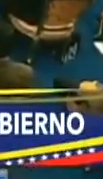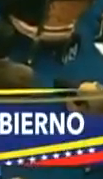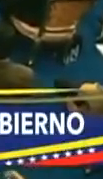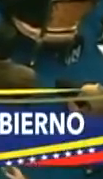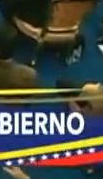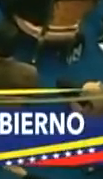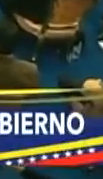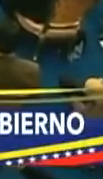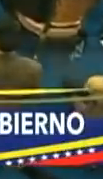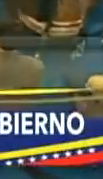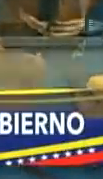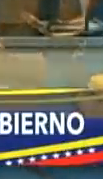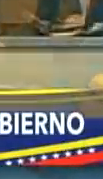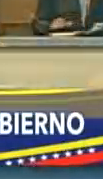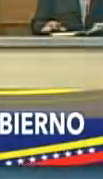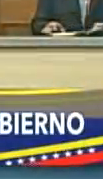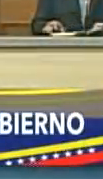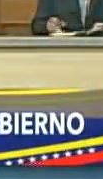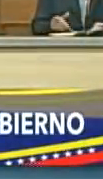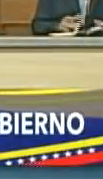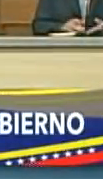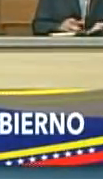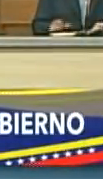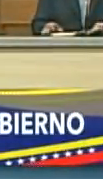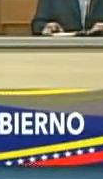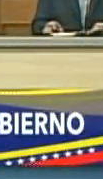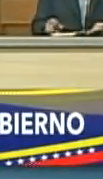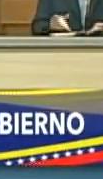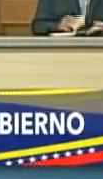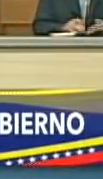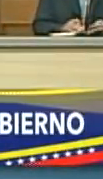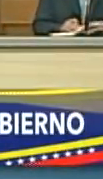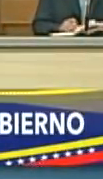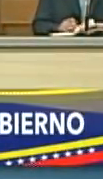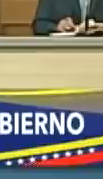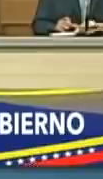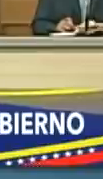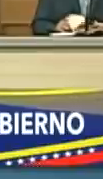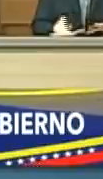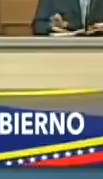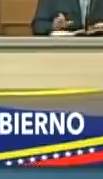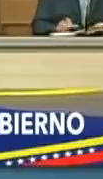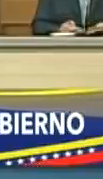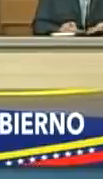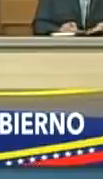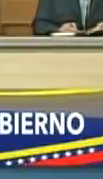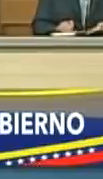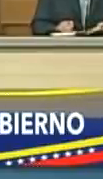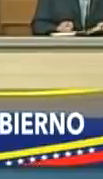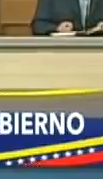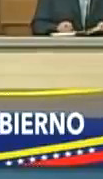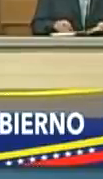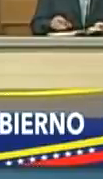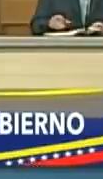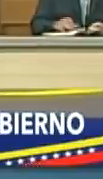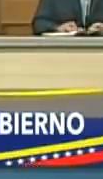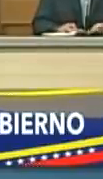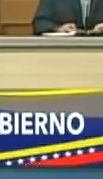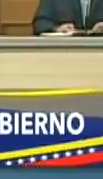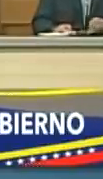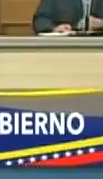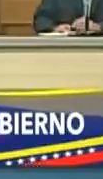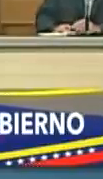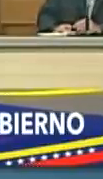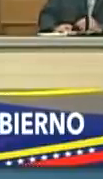de feliz año a todos los